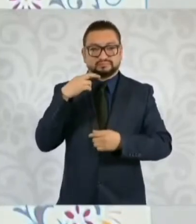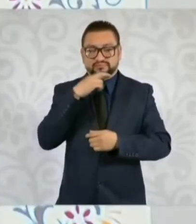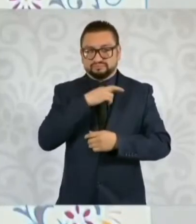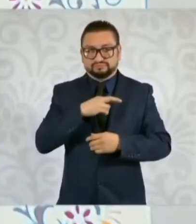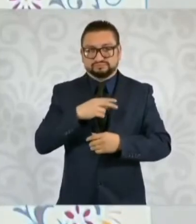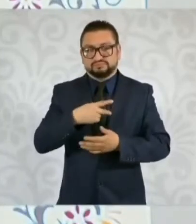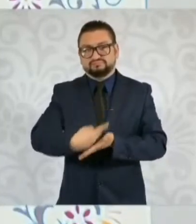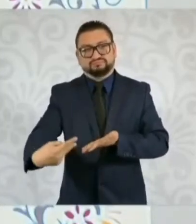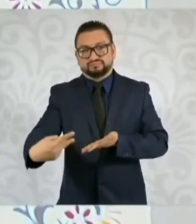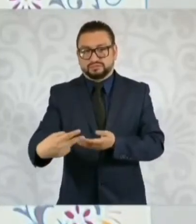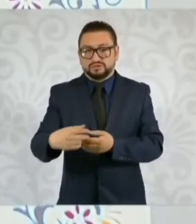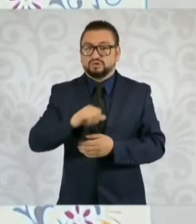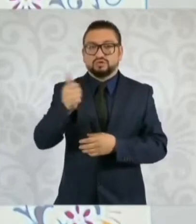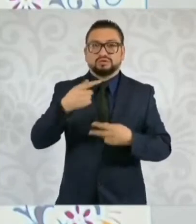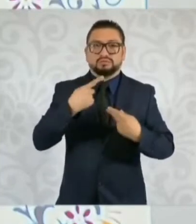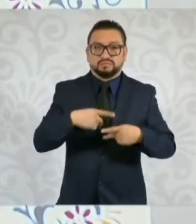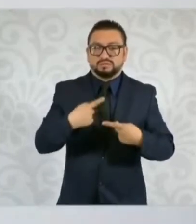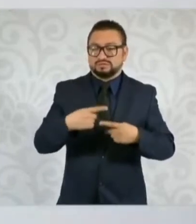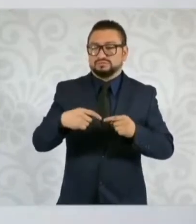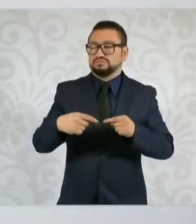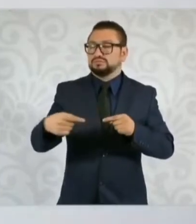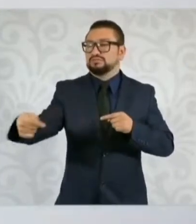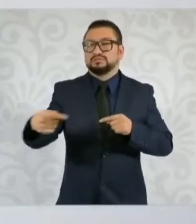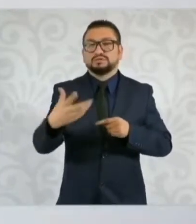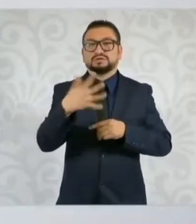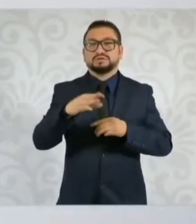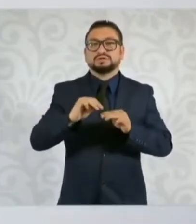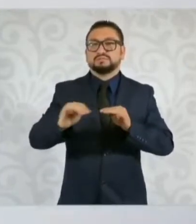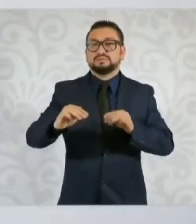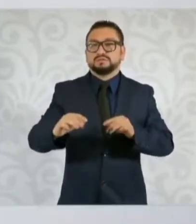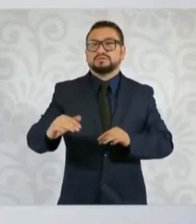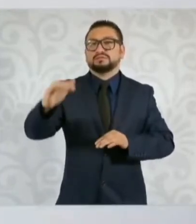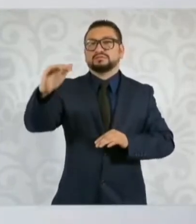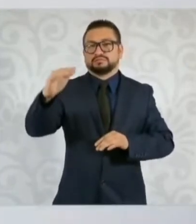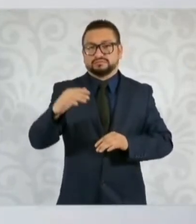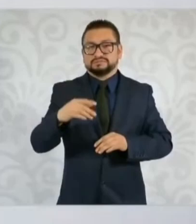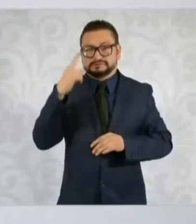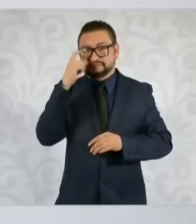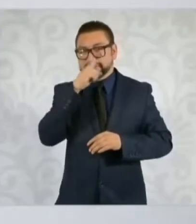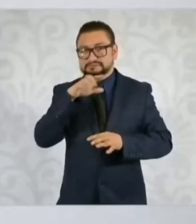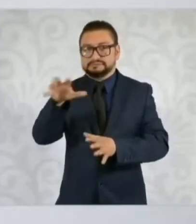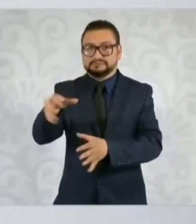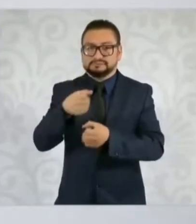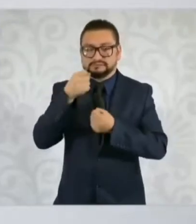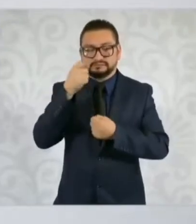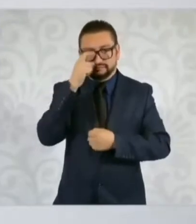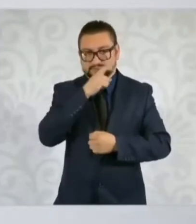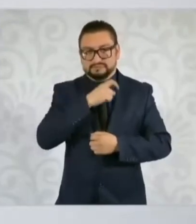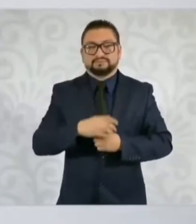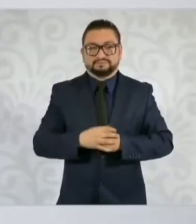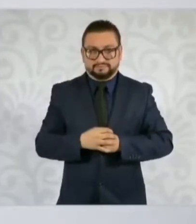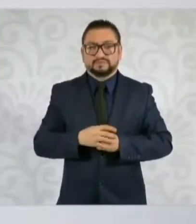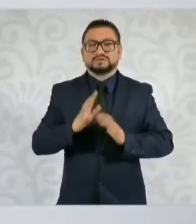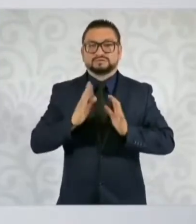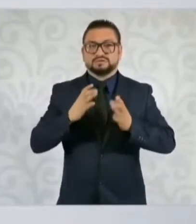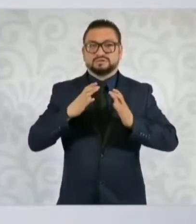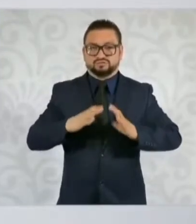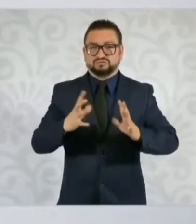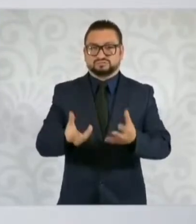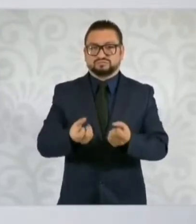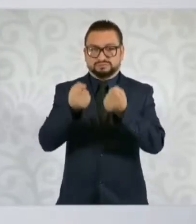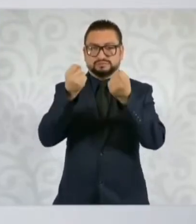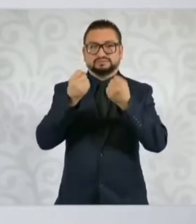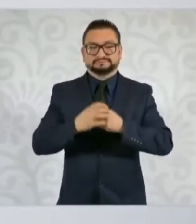piso y el otro estaba a 10 metros de altura, que fue un poco más complicado. Se recuperaron los cuerpos,